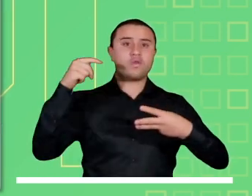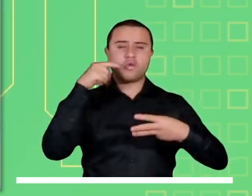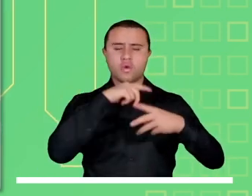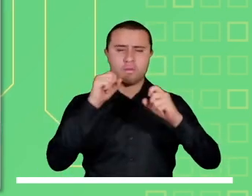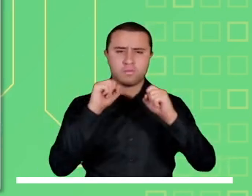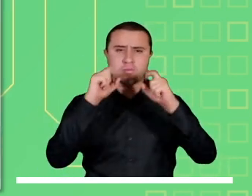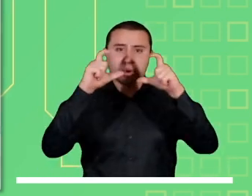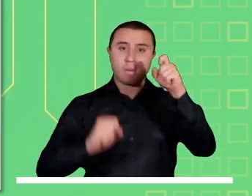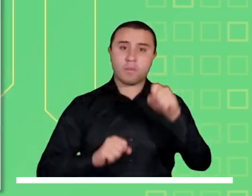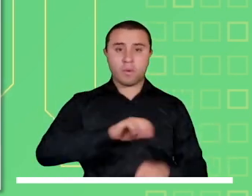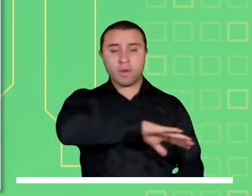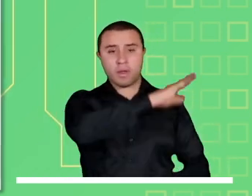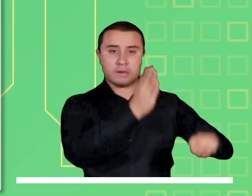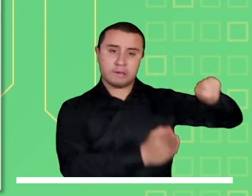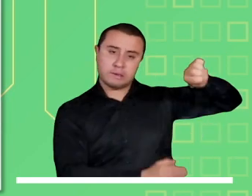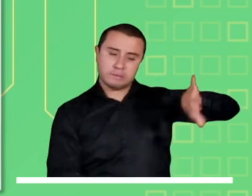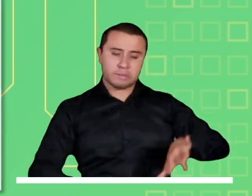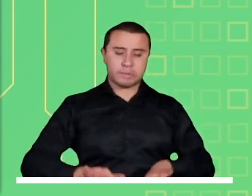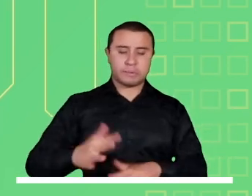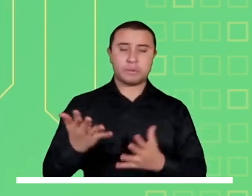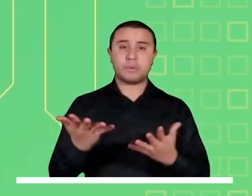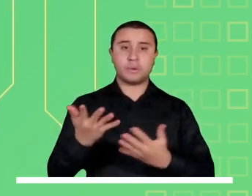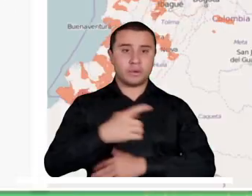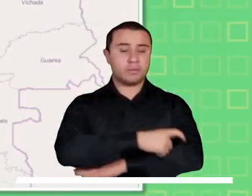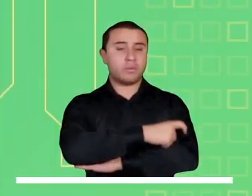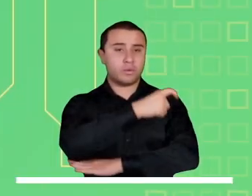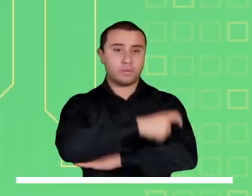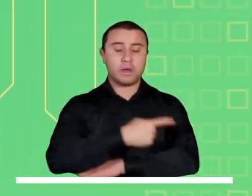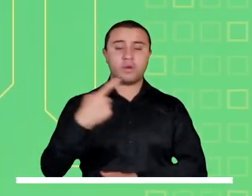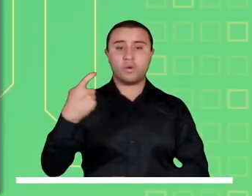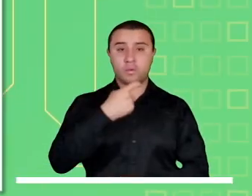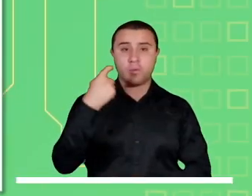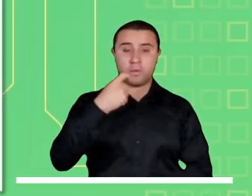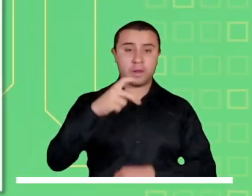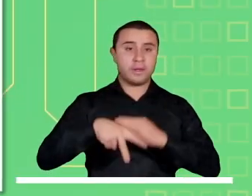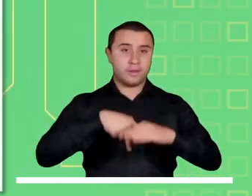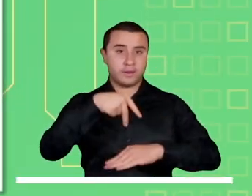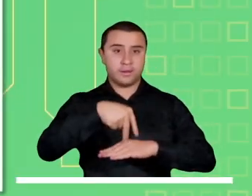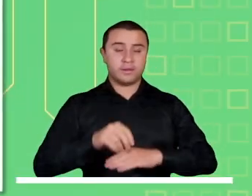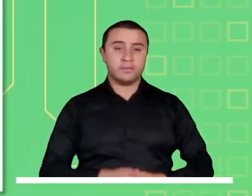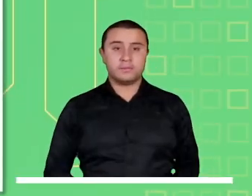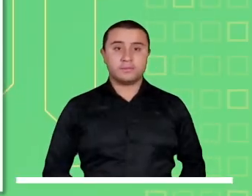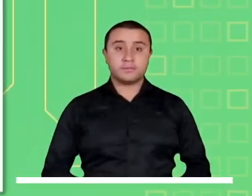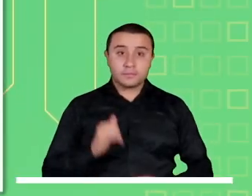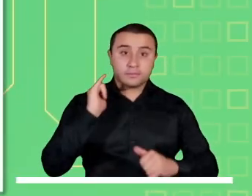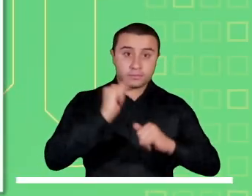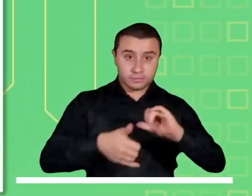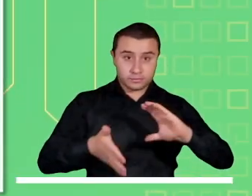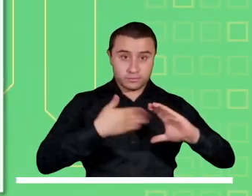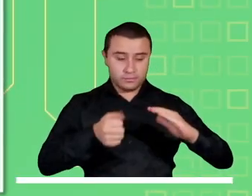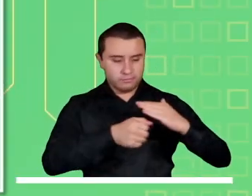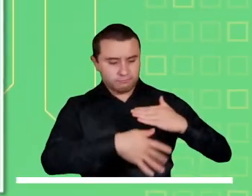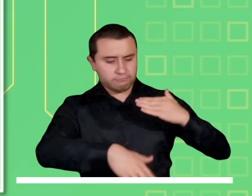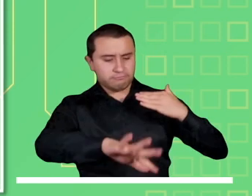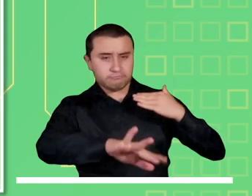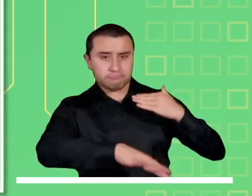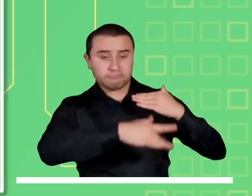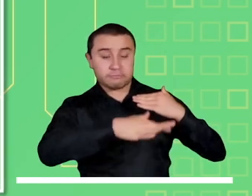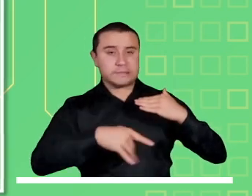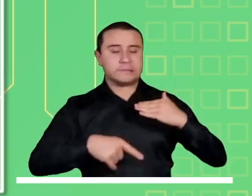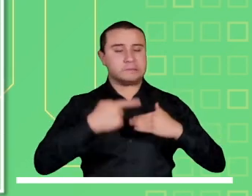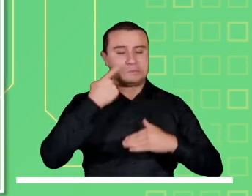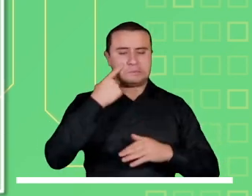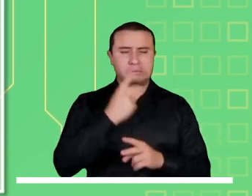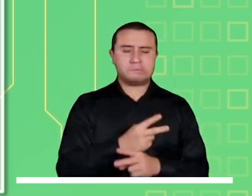los departamentos de La Guajira y Cesar. Alerta roja por probabilidad de deslizamientos de tierra en zonas inestables de los departamentos